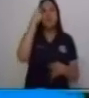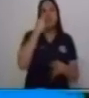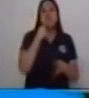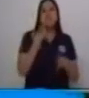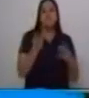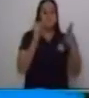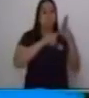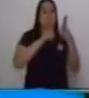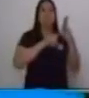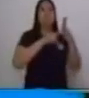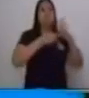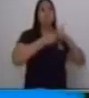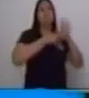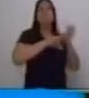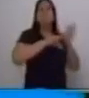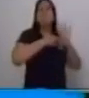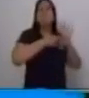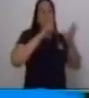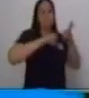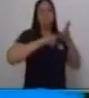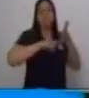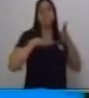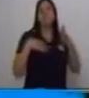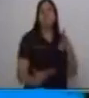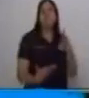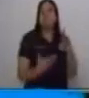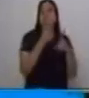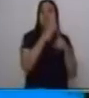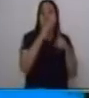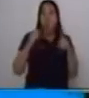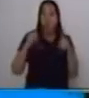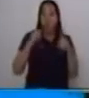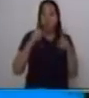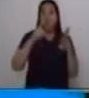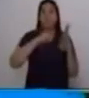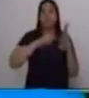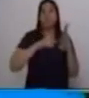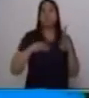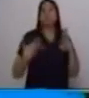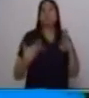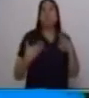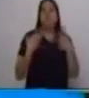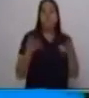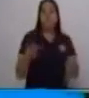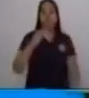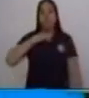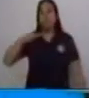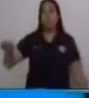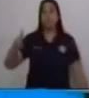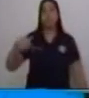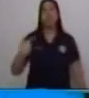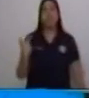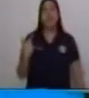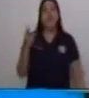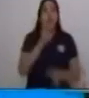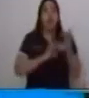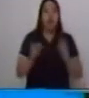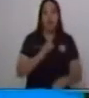imperativa. Una oración imperativa lo que hace es dar un mandato u orden.